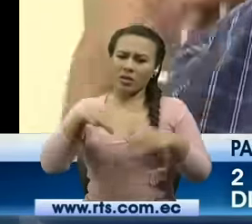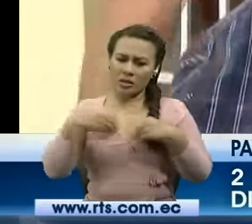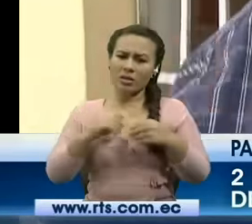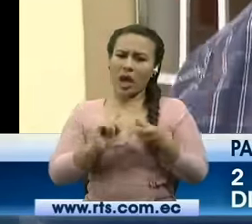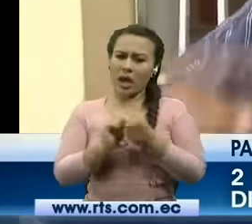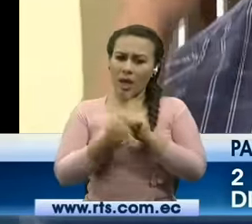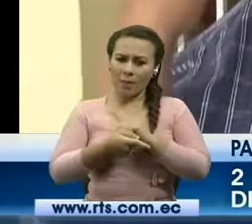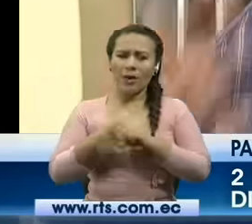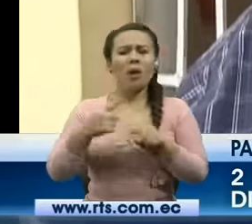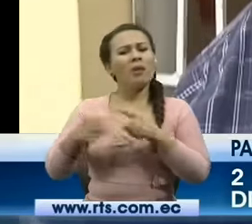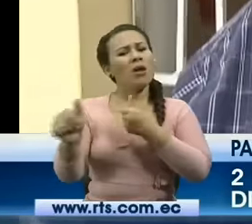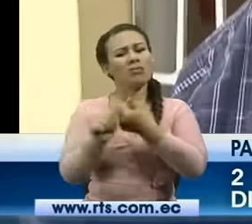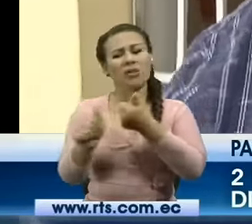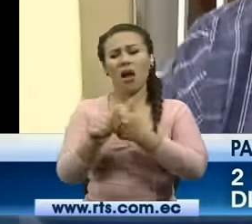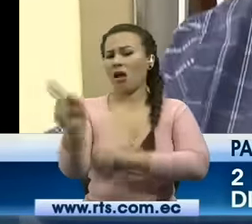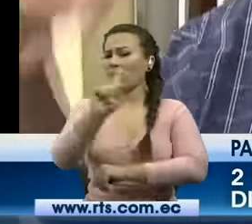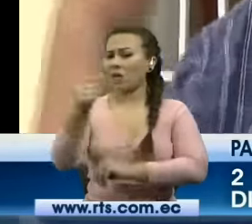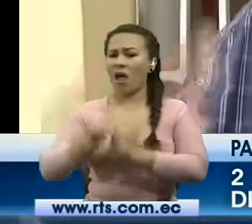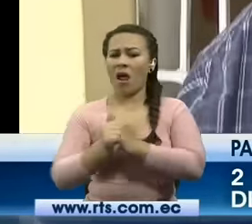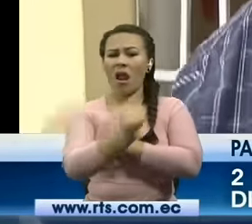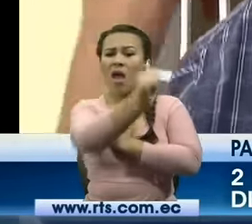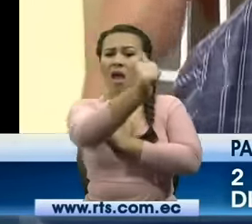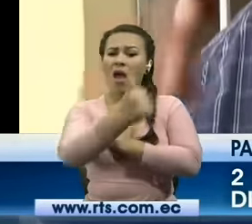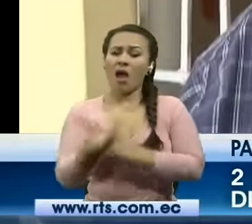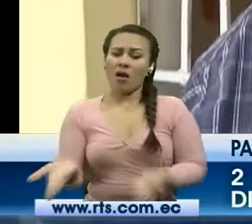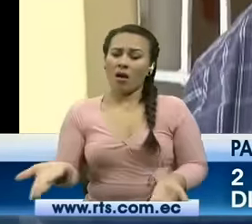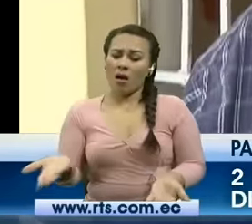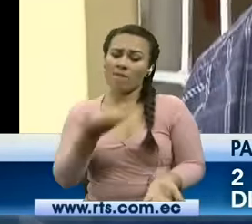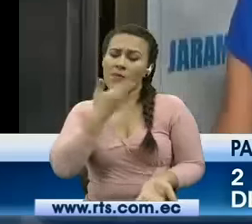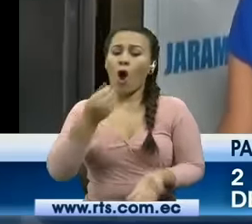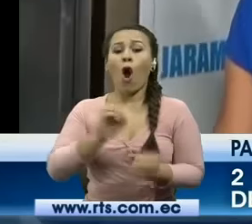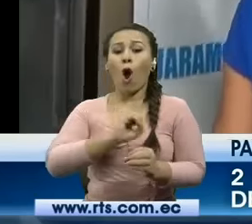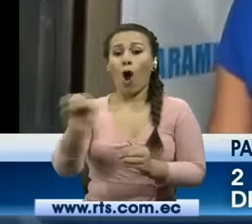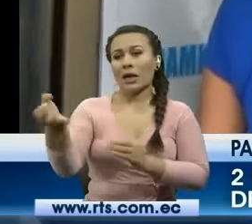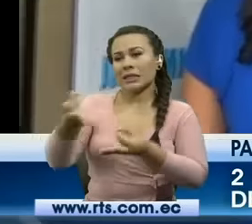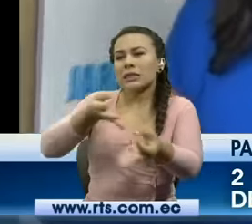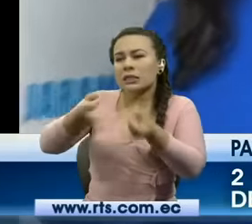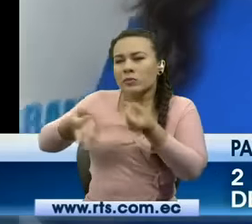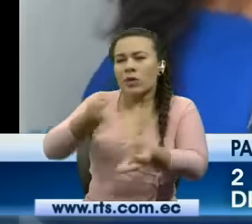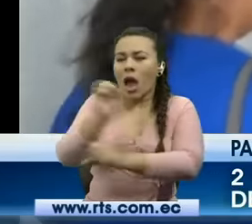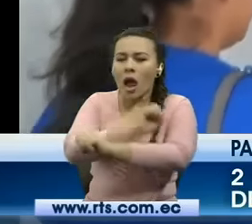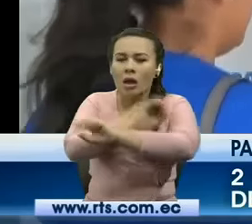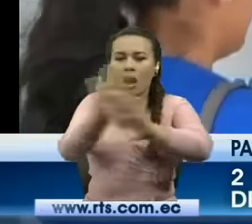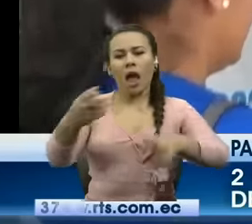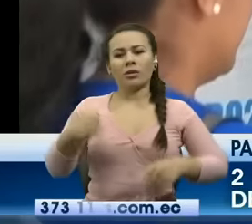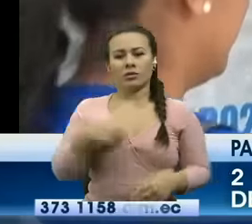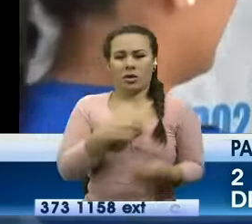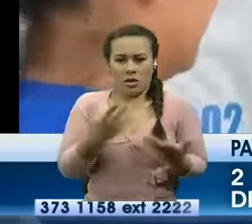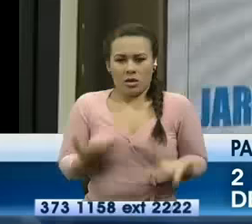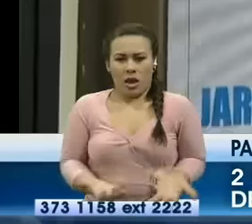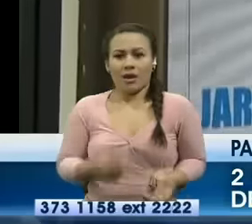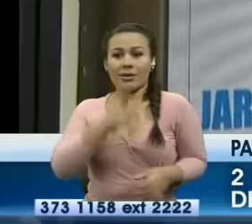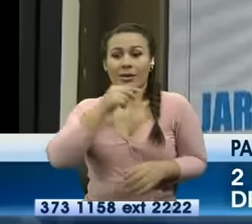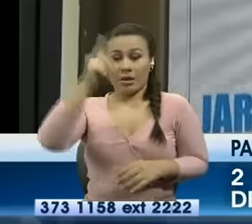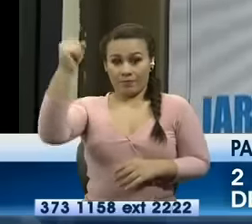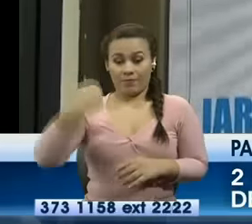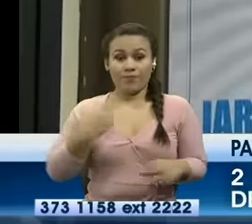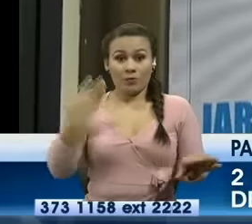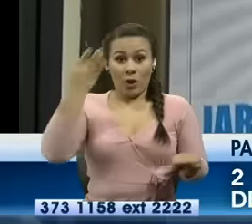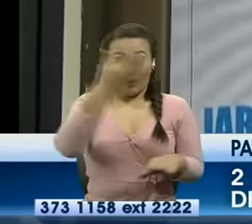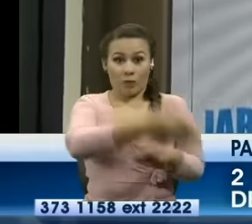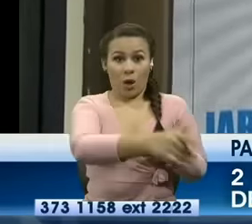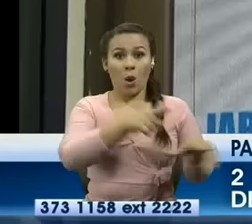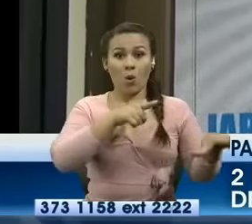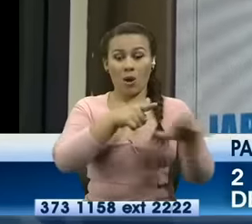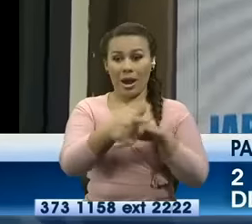que haga el ministerio de educación pero que se nos dé una explicación clara sobre este tema buscamos la versión de Vinicio Ceballos director del distrito